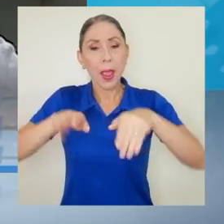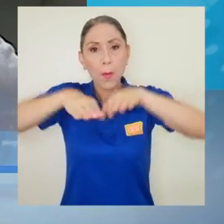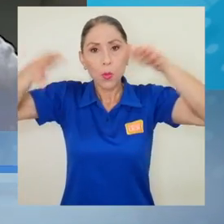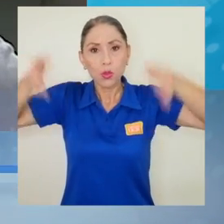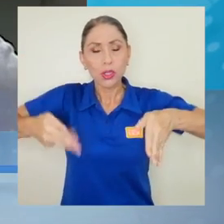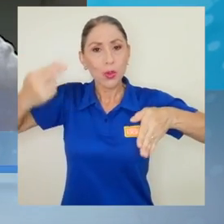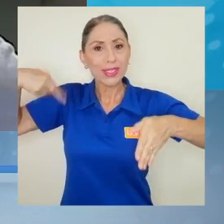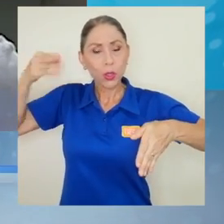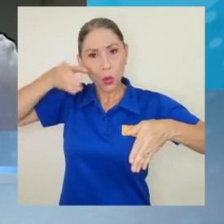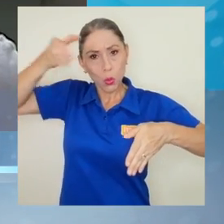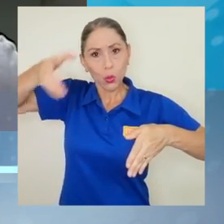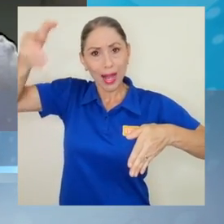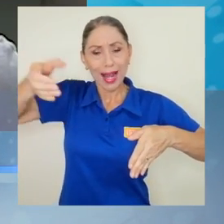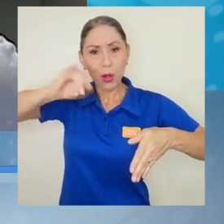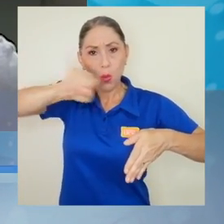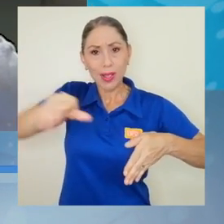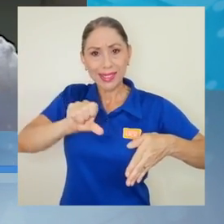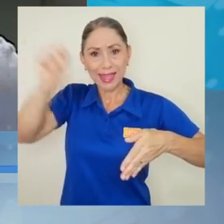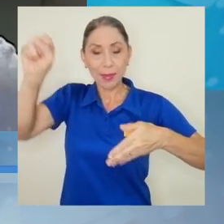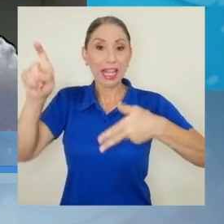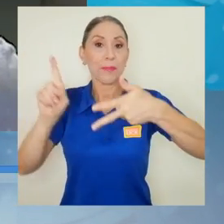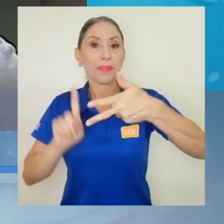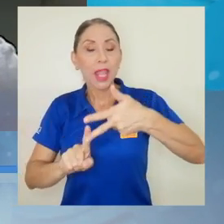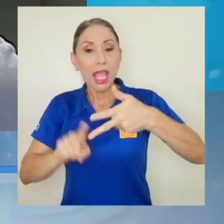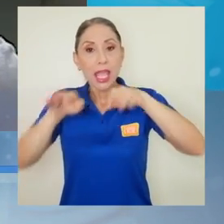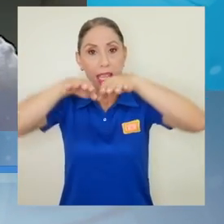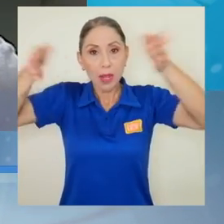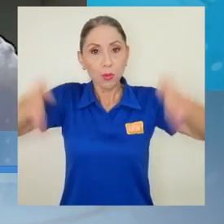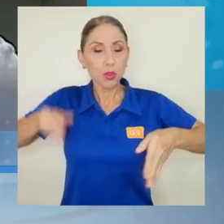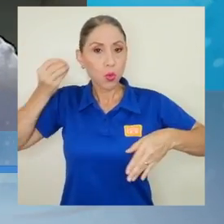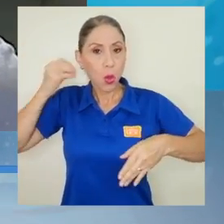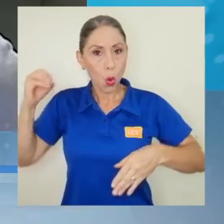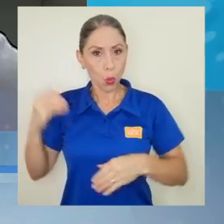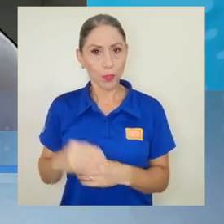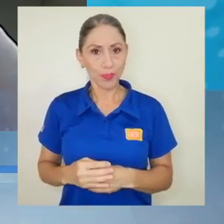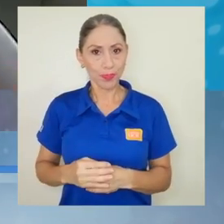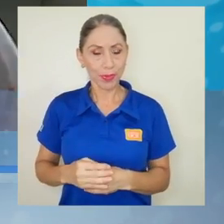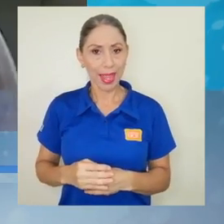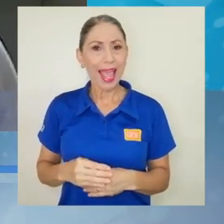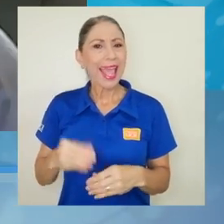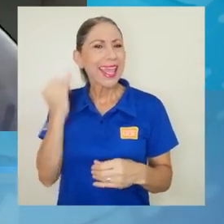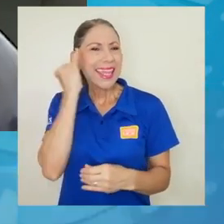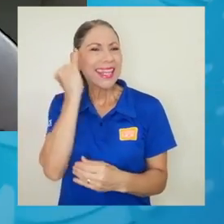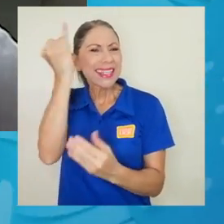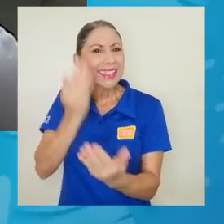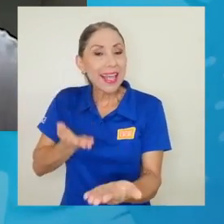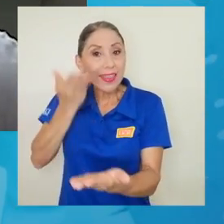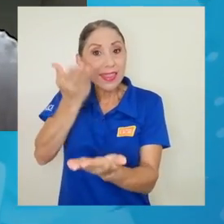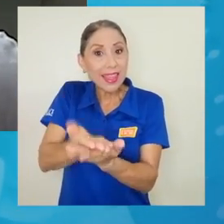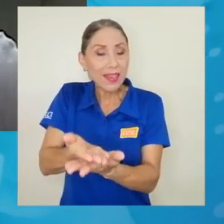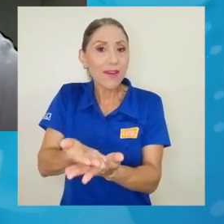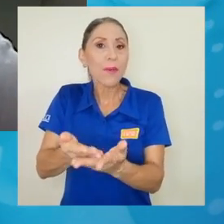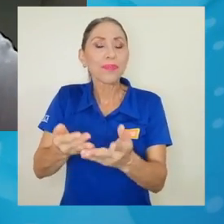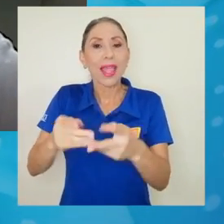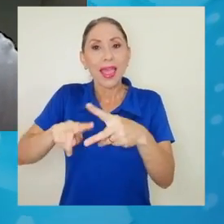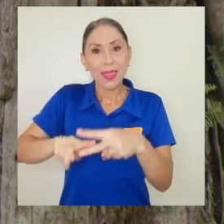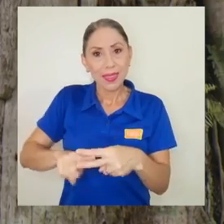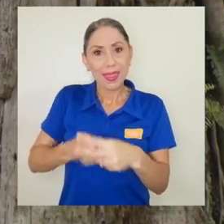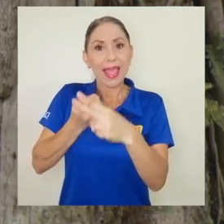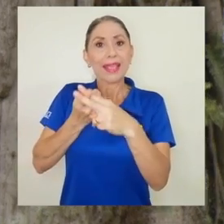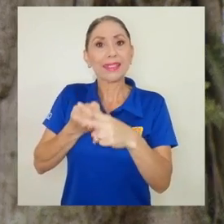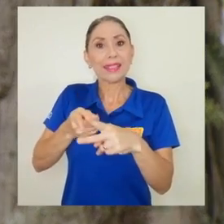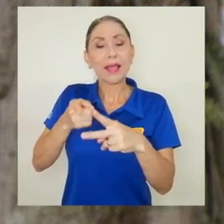Cultural Juan Santa María y también en el Museo de Oro. Entonces, la iniciativa nace desde el IARTE,